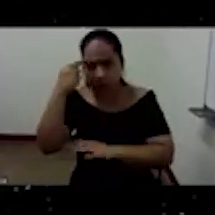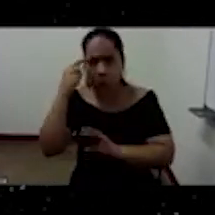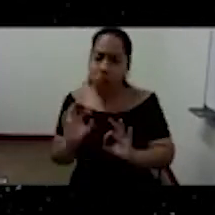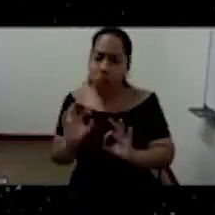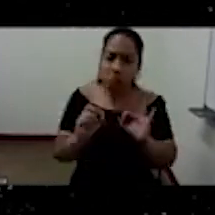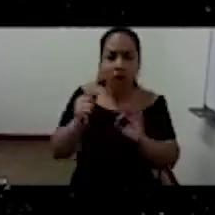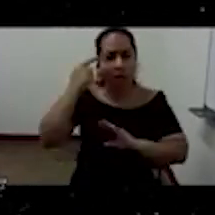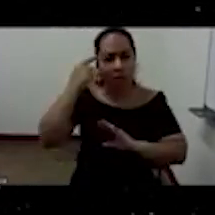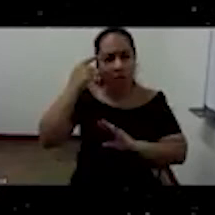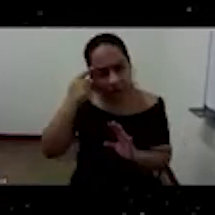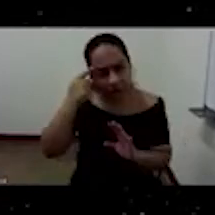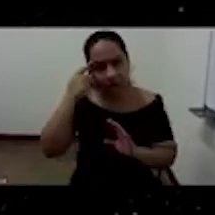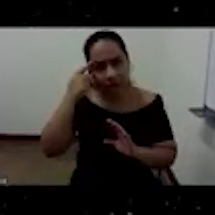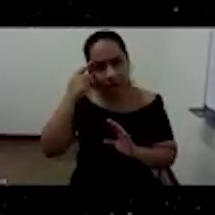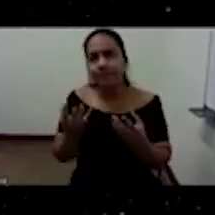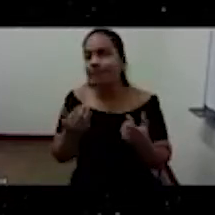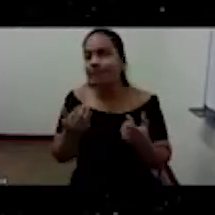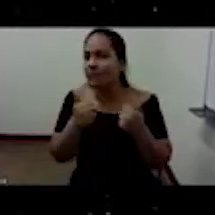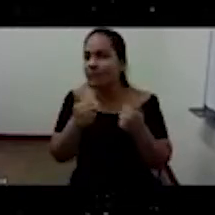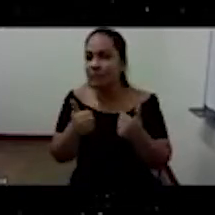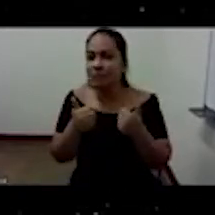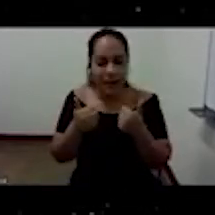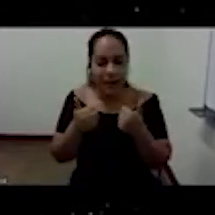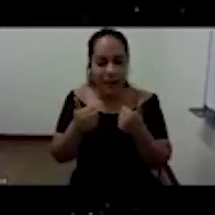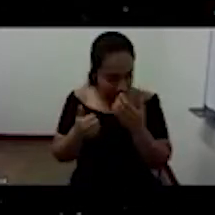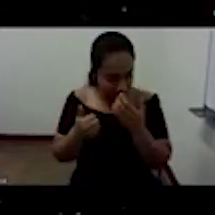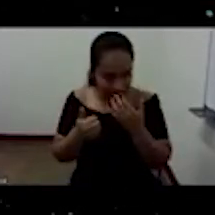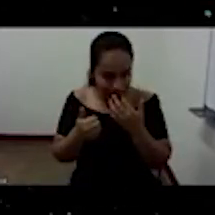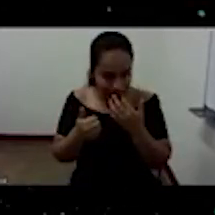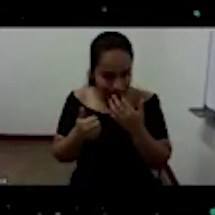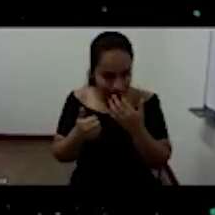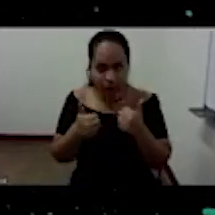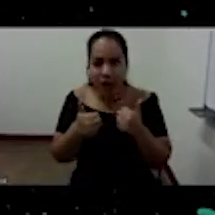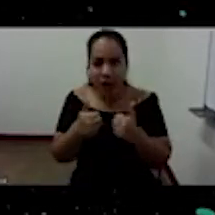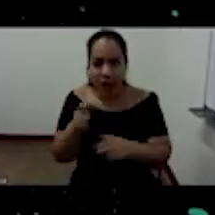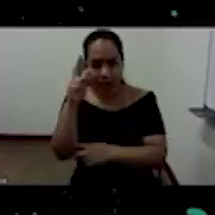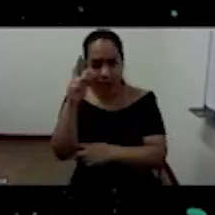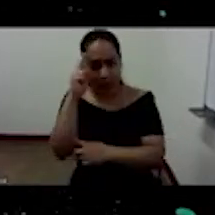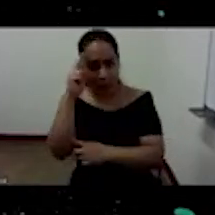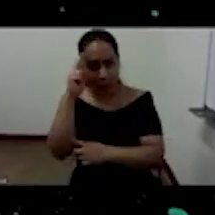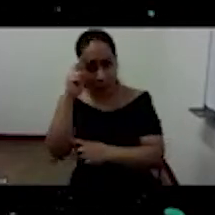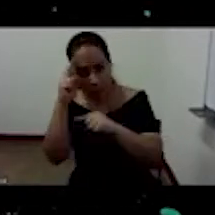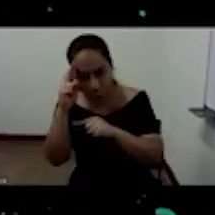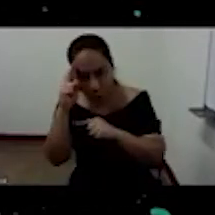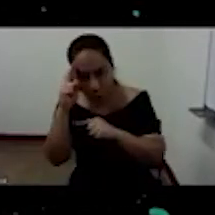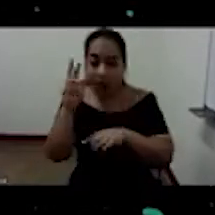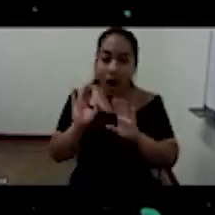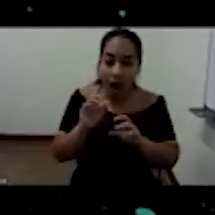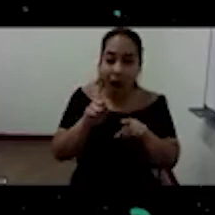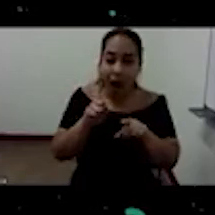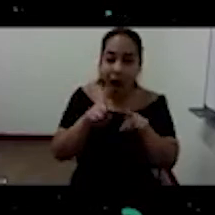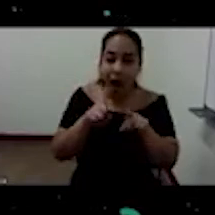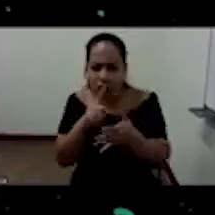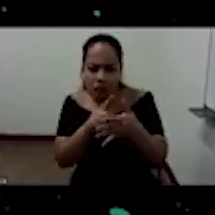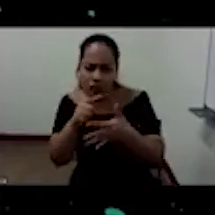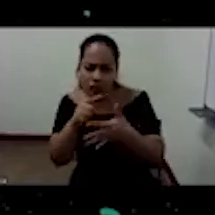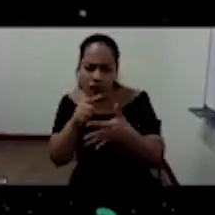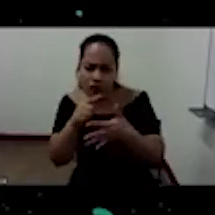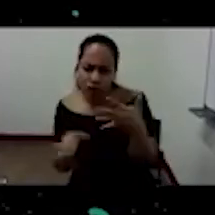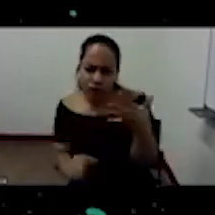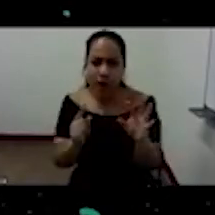con una buena razón, con algún fundamento, hemos creído